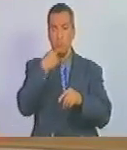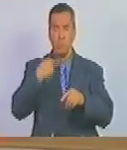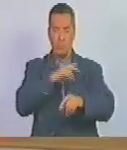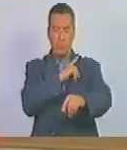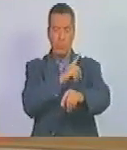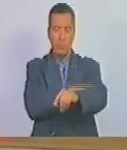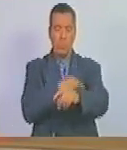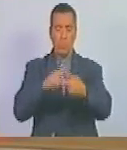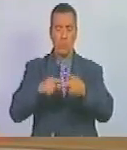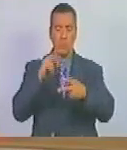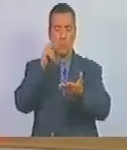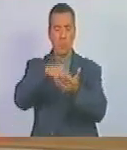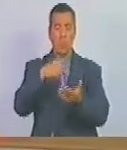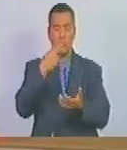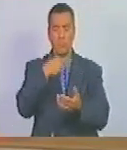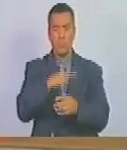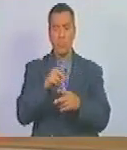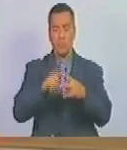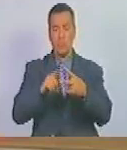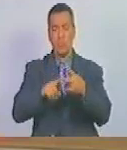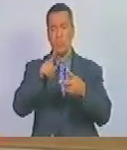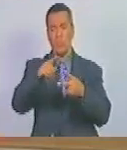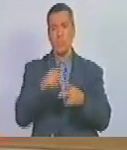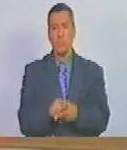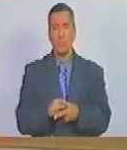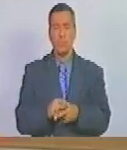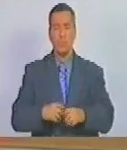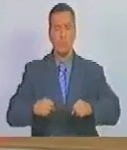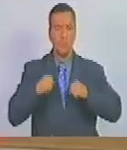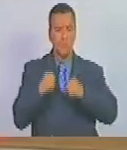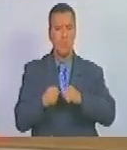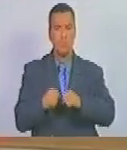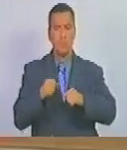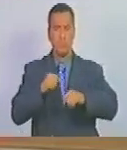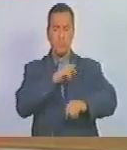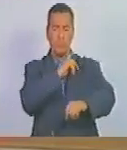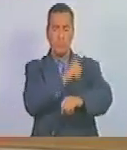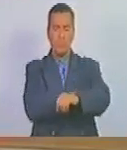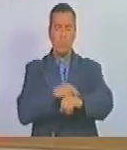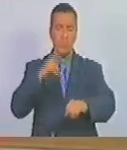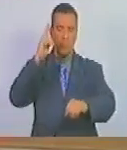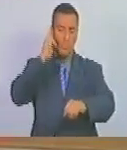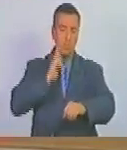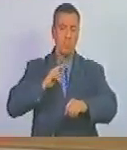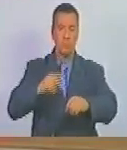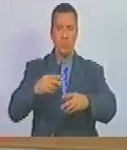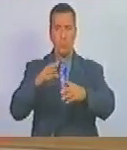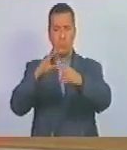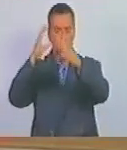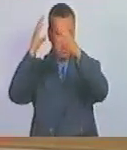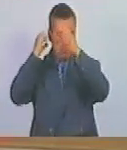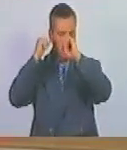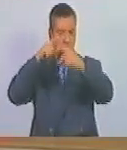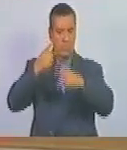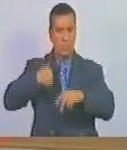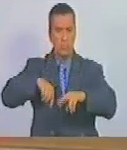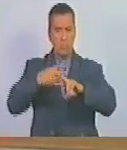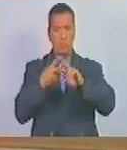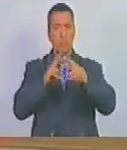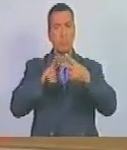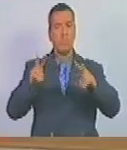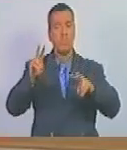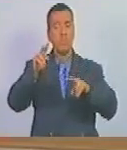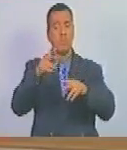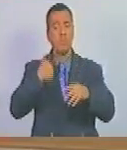potencia ocupante segundo reafirmar el ímpetu bolivariano de la diplomacia de paz en nuestro país